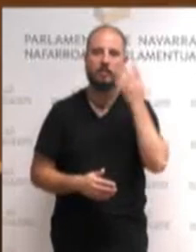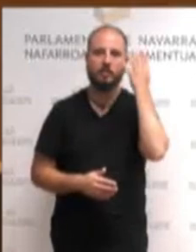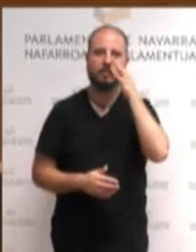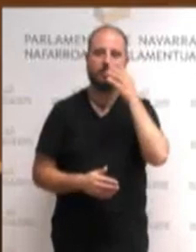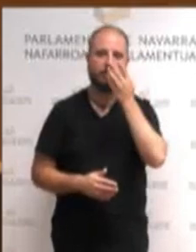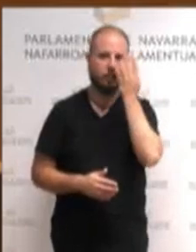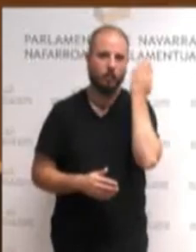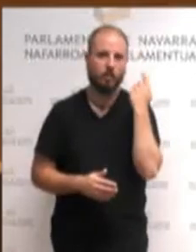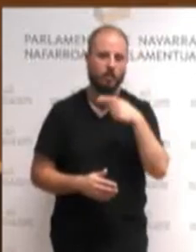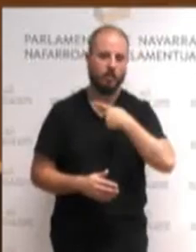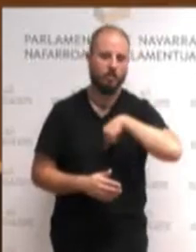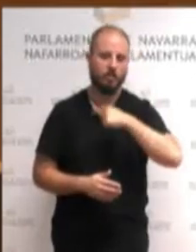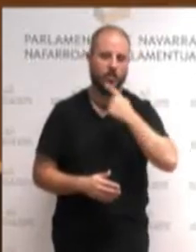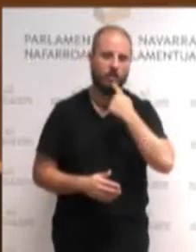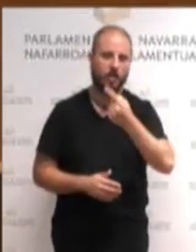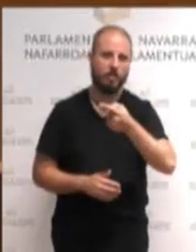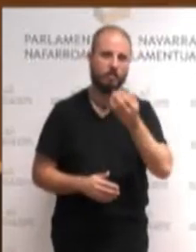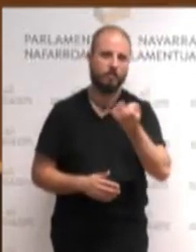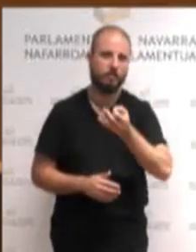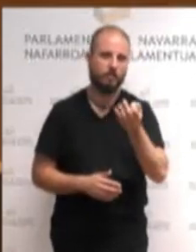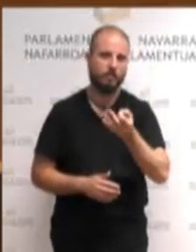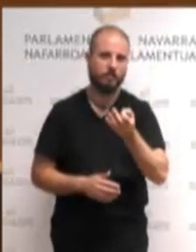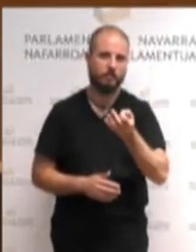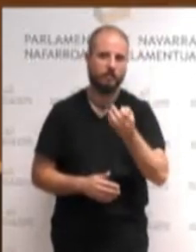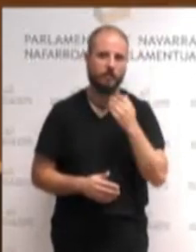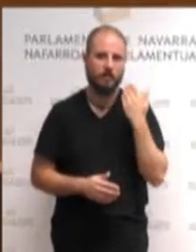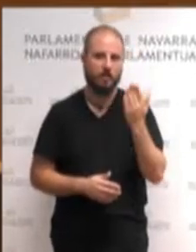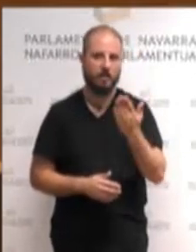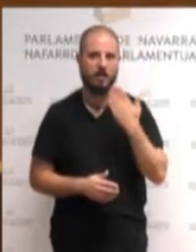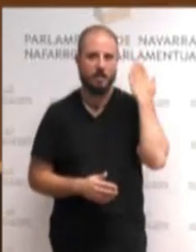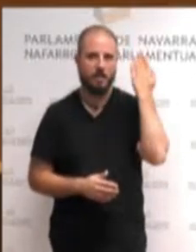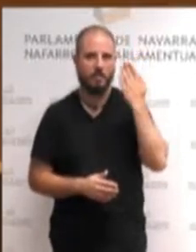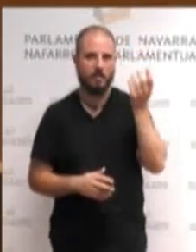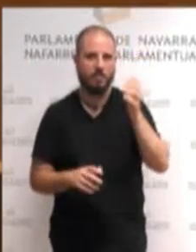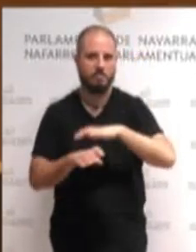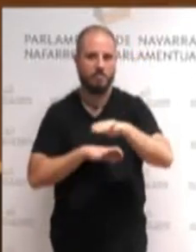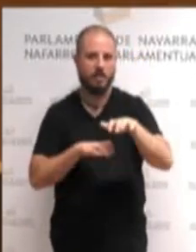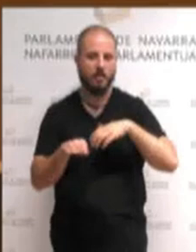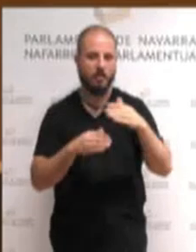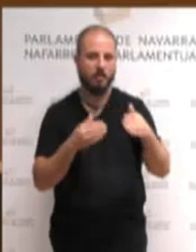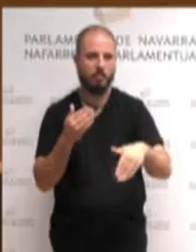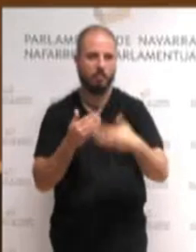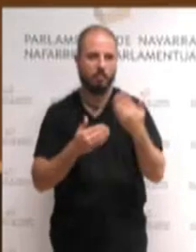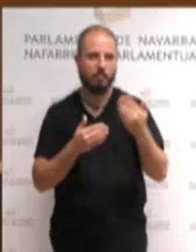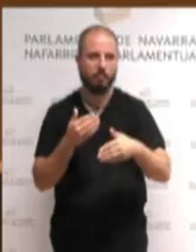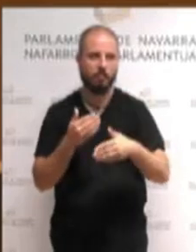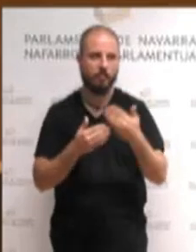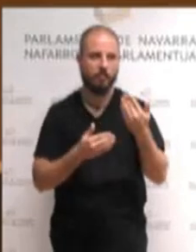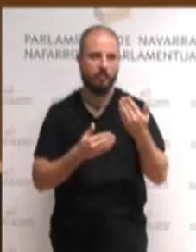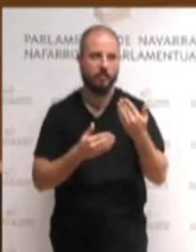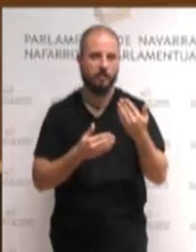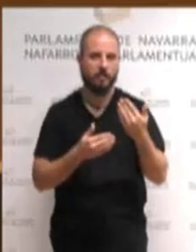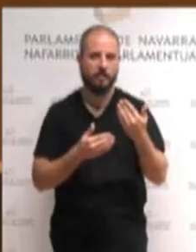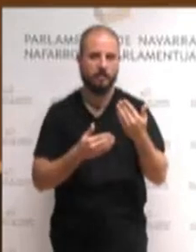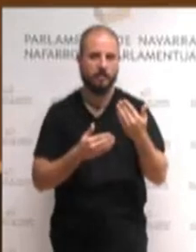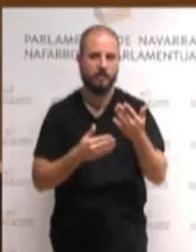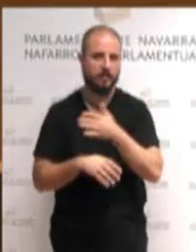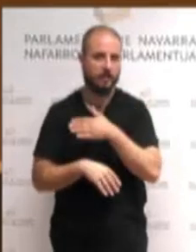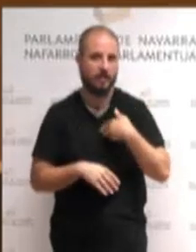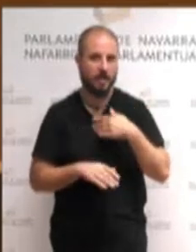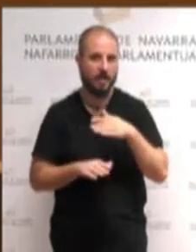farroan gehiengo aurrerako irik osatzerik Euskal Herria Bilduren eskutik ez da zen.